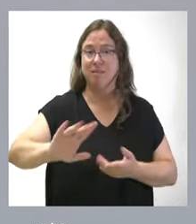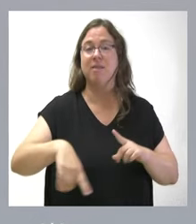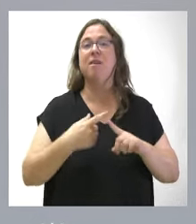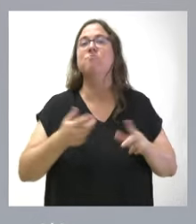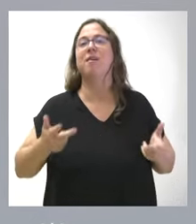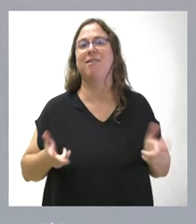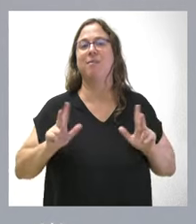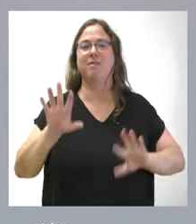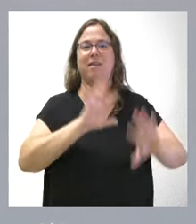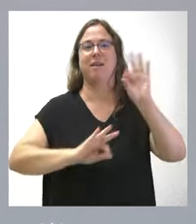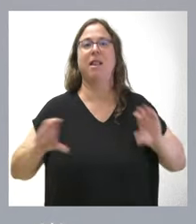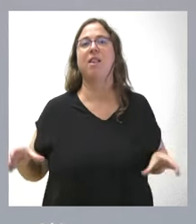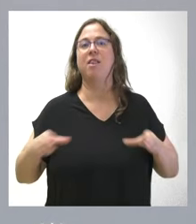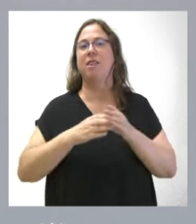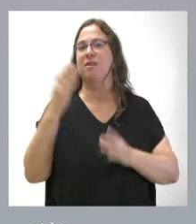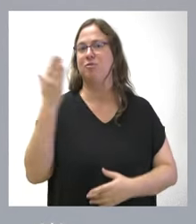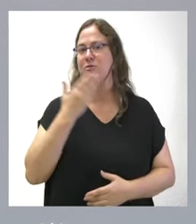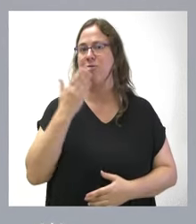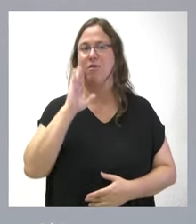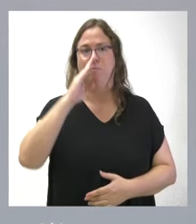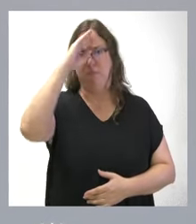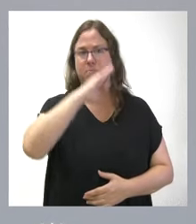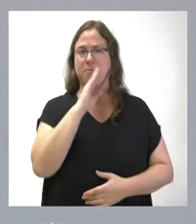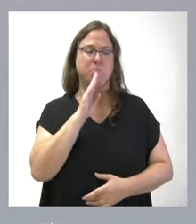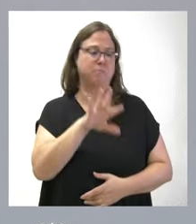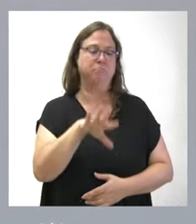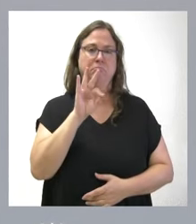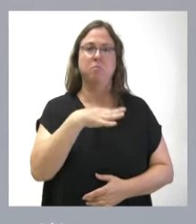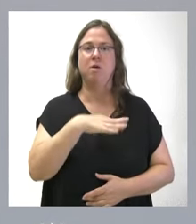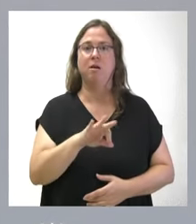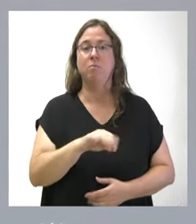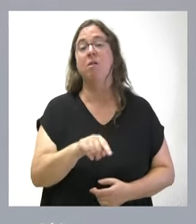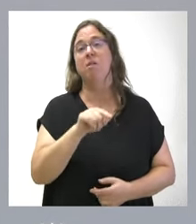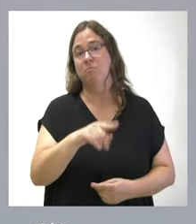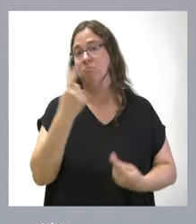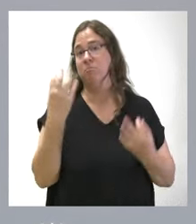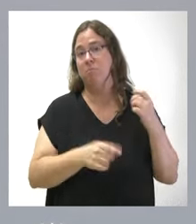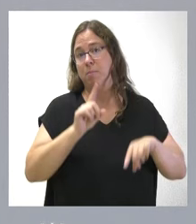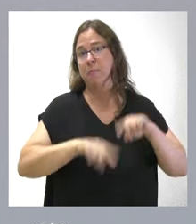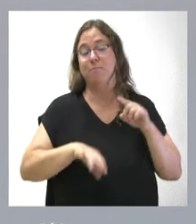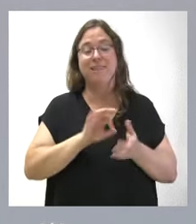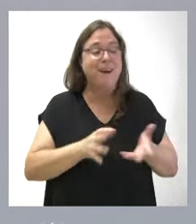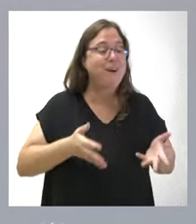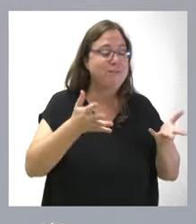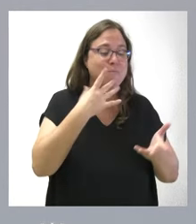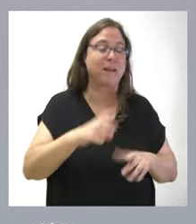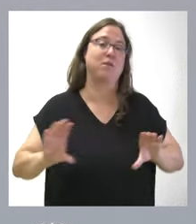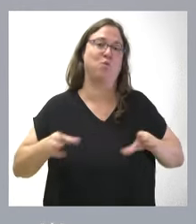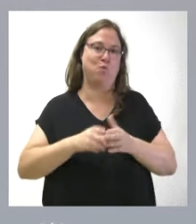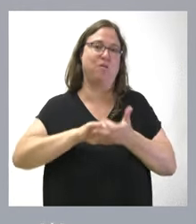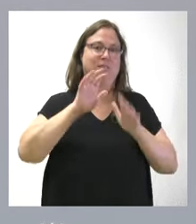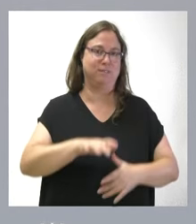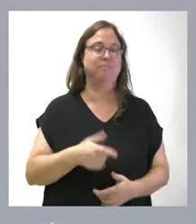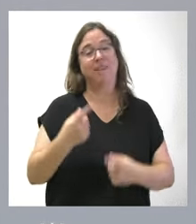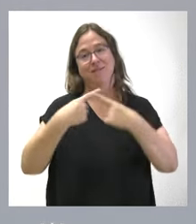elección de estos centros educativos por parte de los padres y madres determina también al servicio de quien actúa la Junta de Castilla y León y es lo que